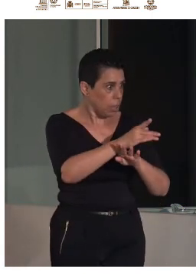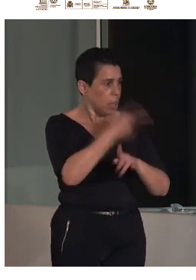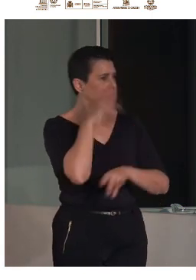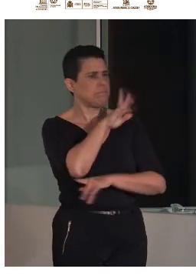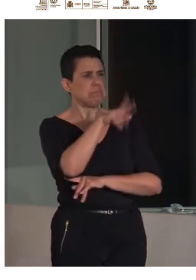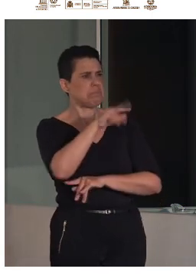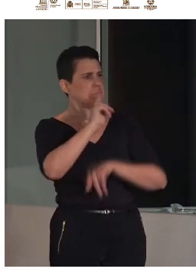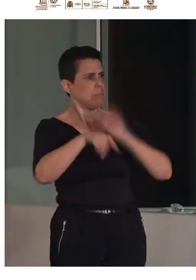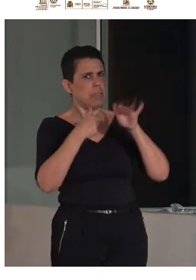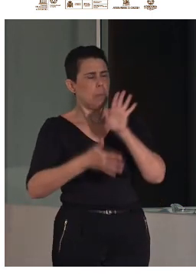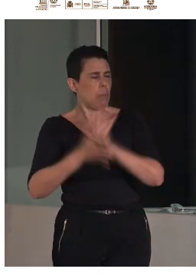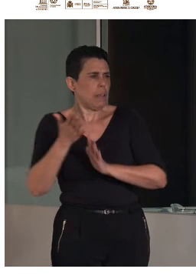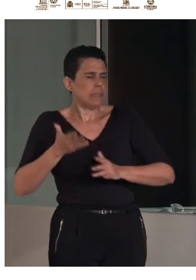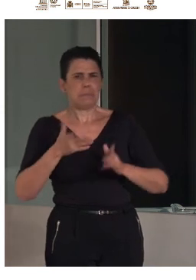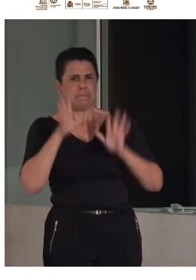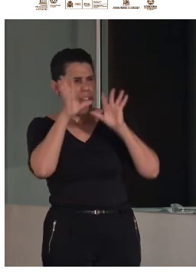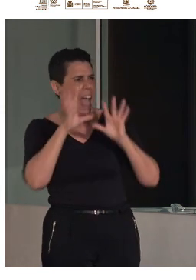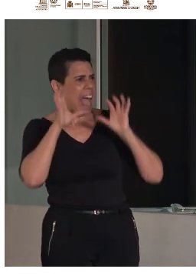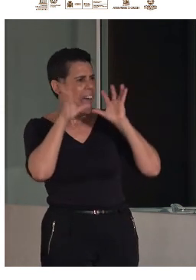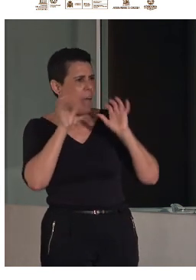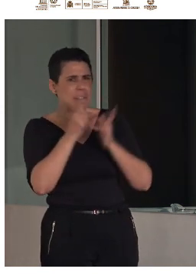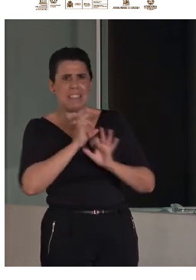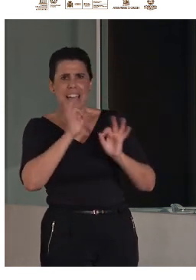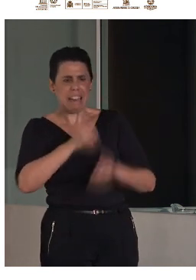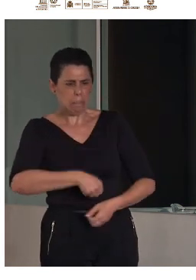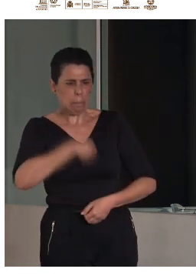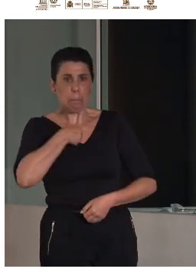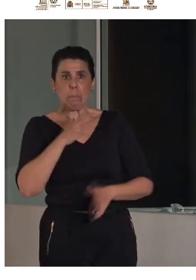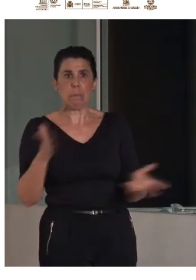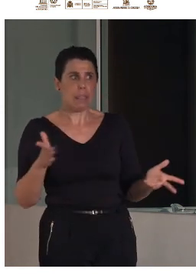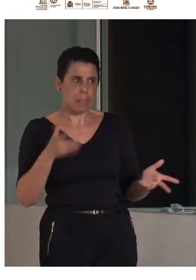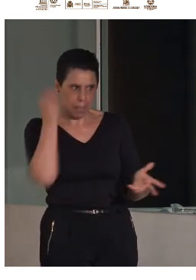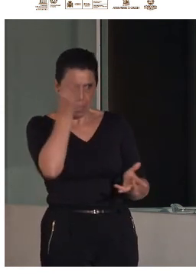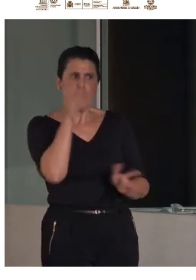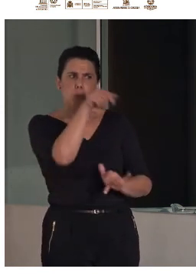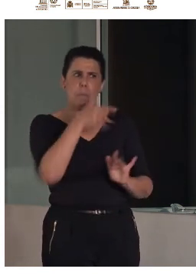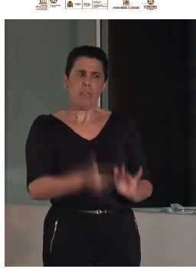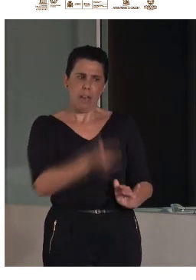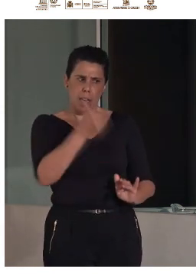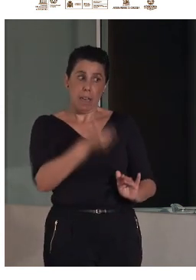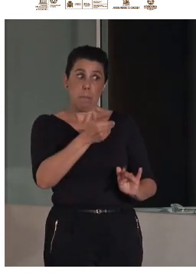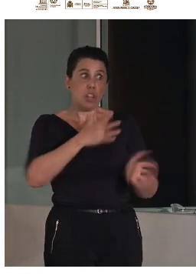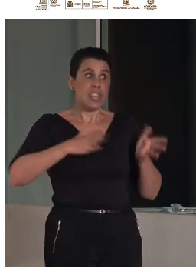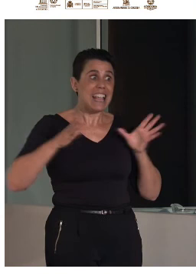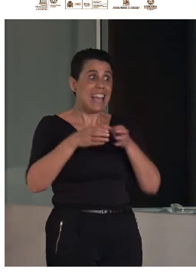vas con nada de aprendizaje entonces creo que esto es importante es algo que demandan todos